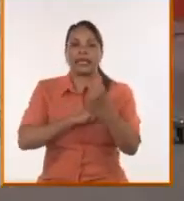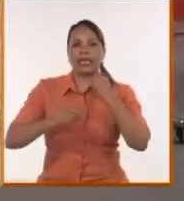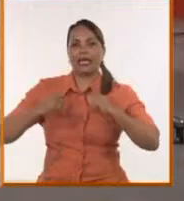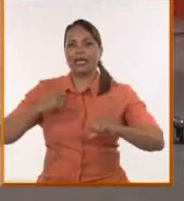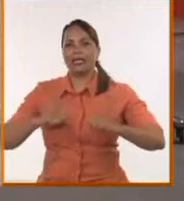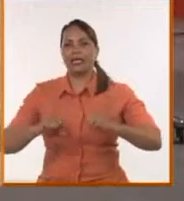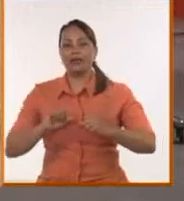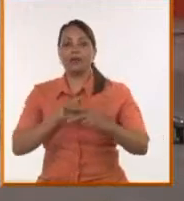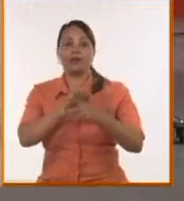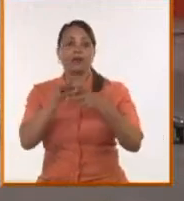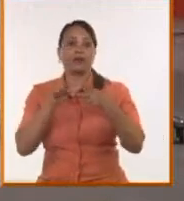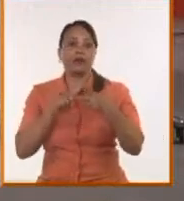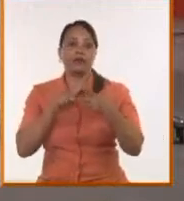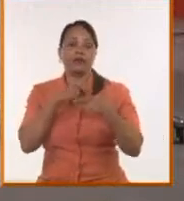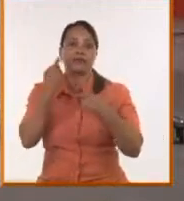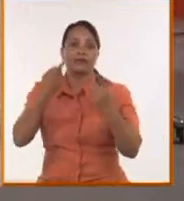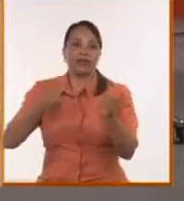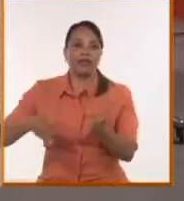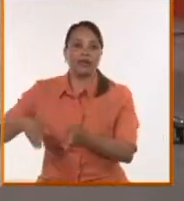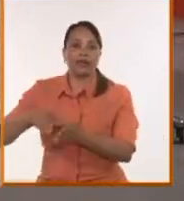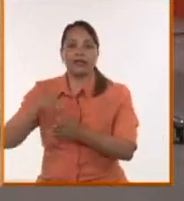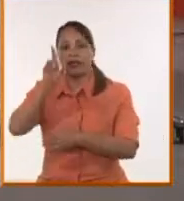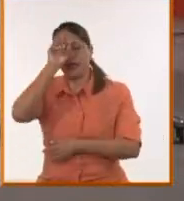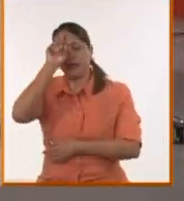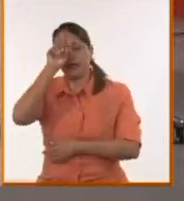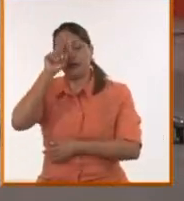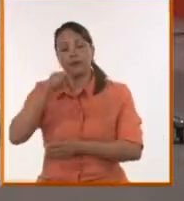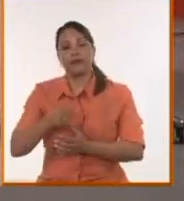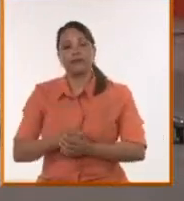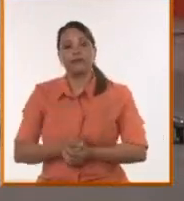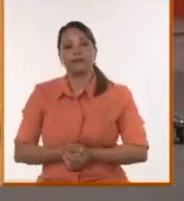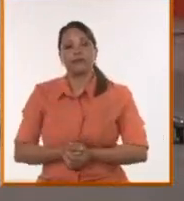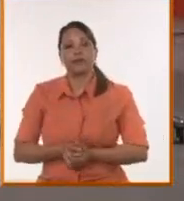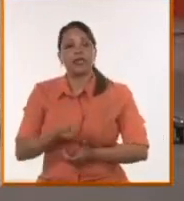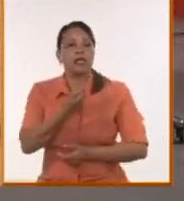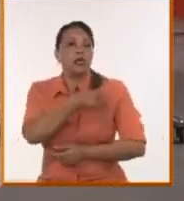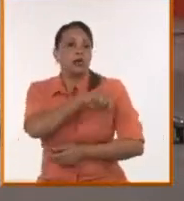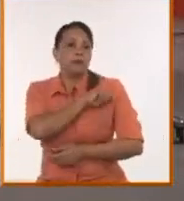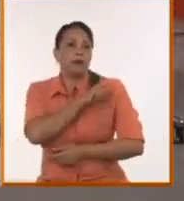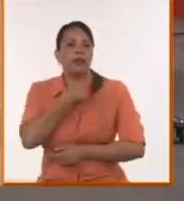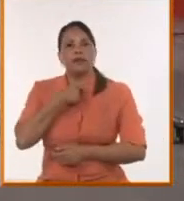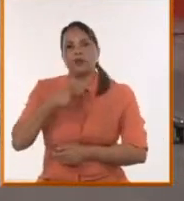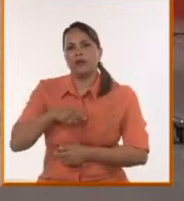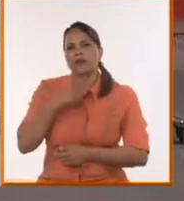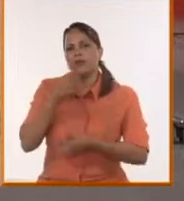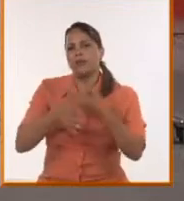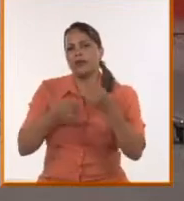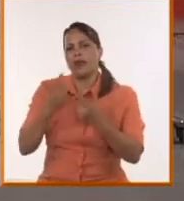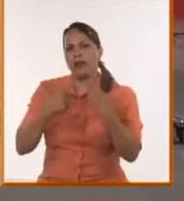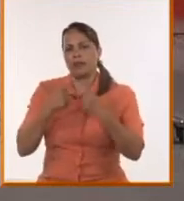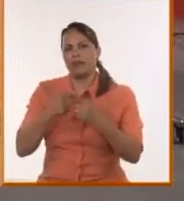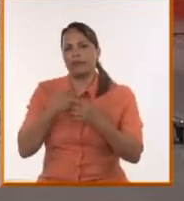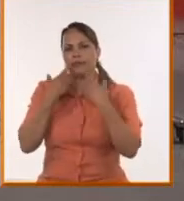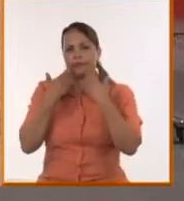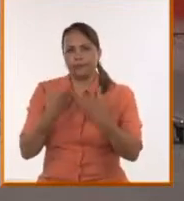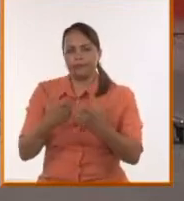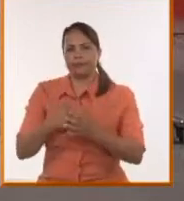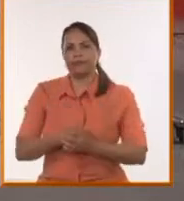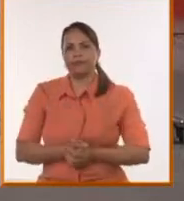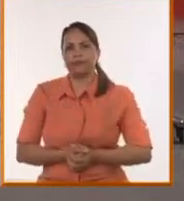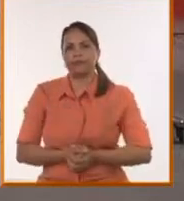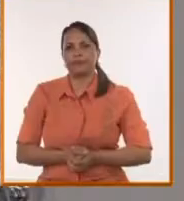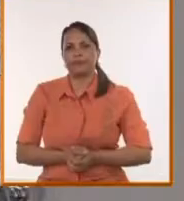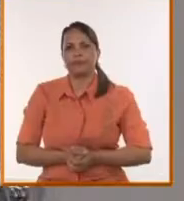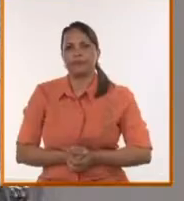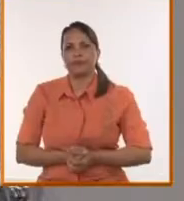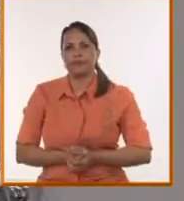derrotada es Europa. Alemania está en recesión. España, por ejemplo, voy a contar un dato importante para que la gente lo entienda.